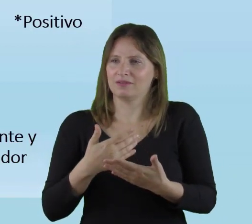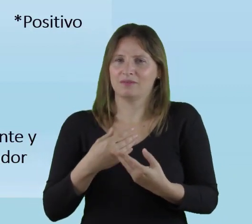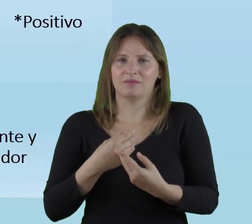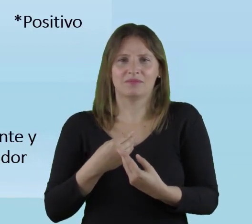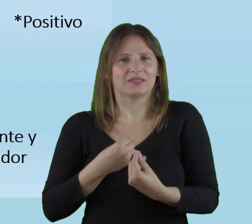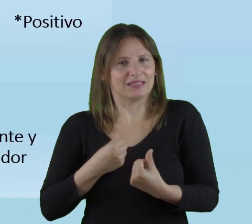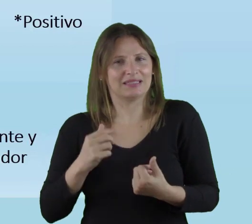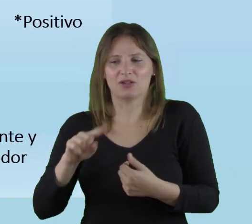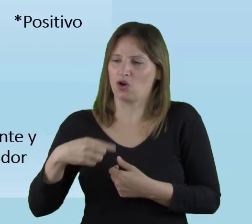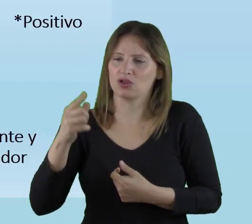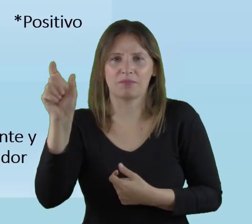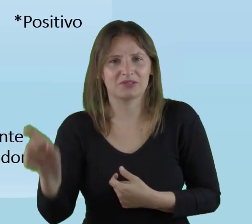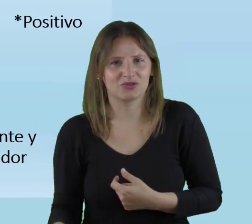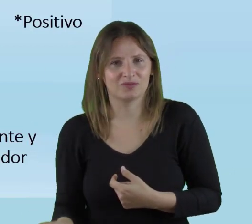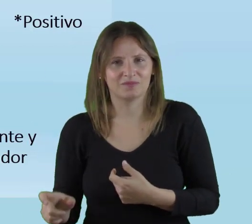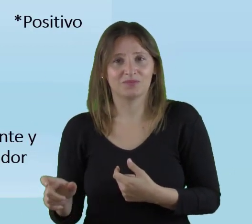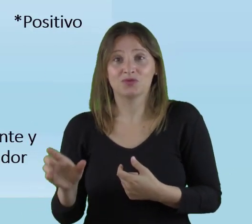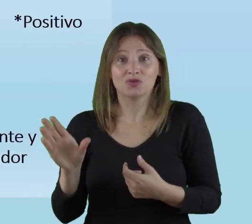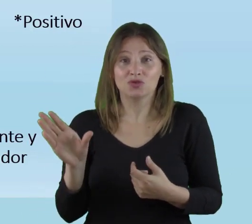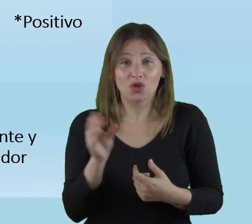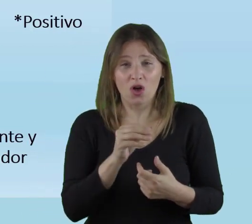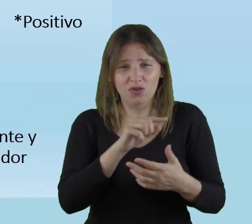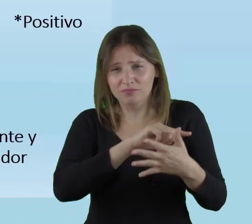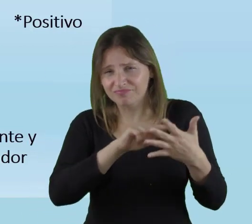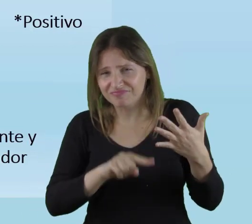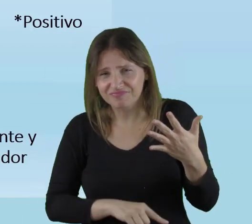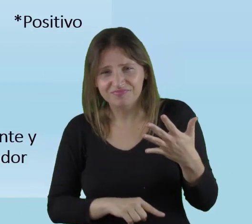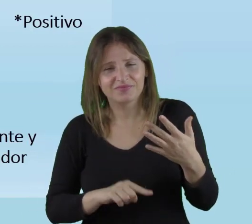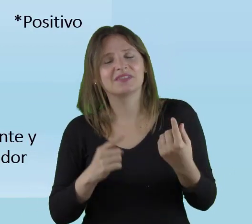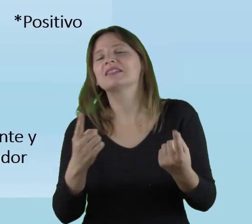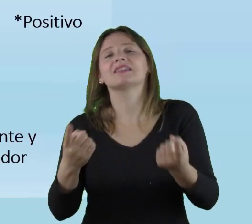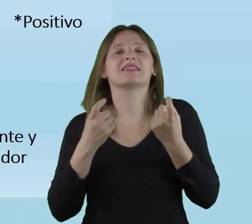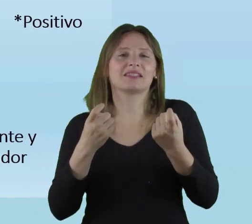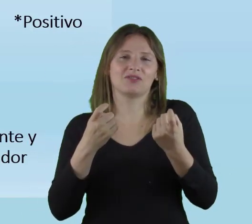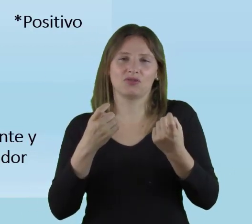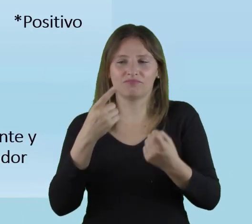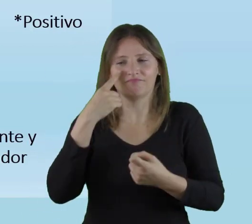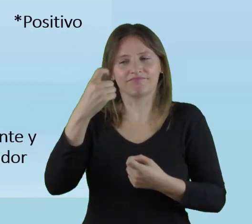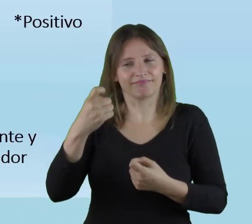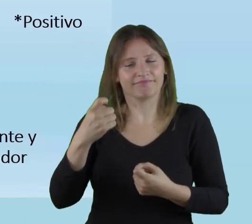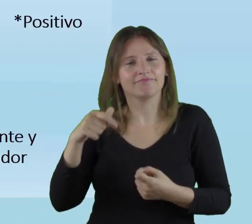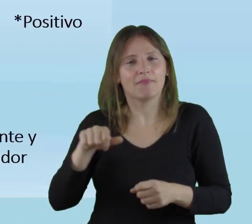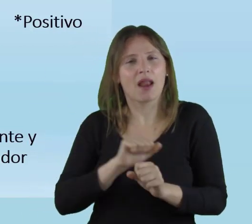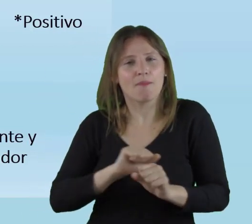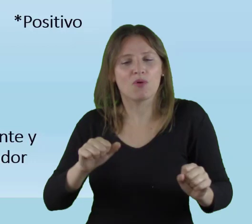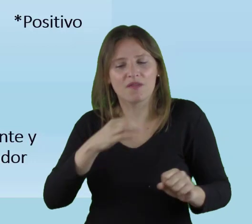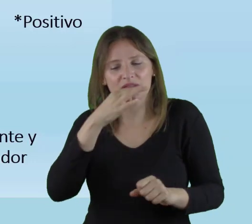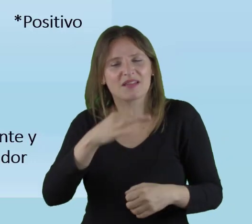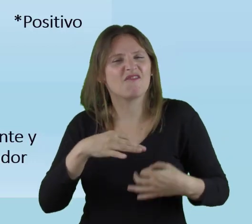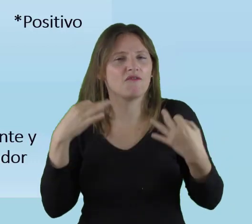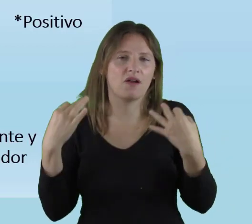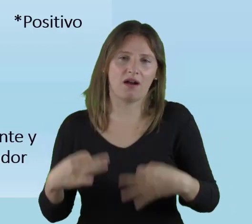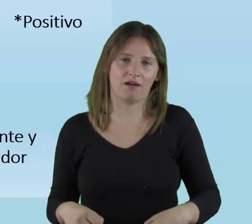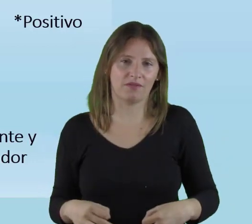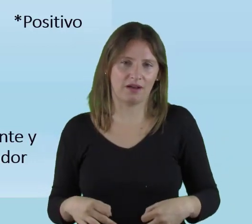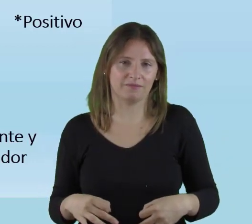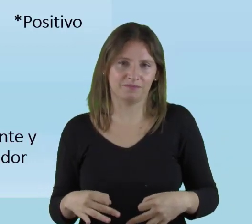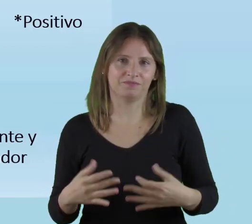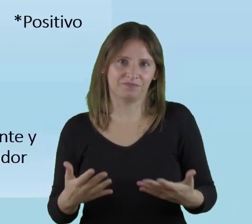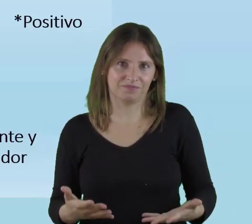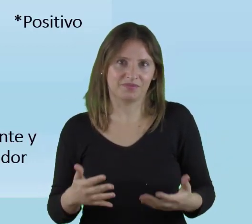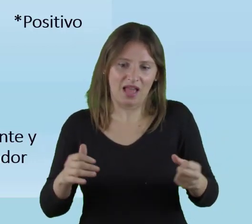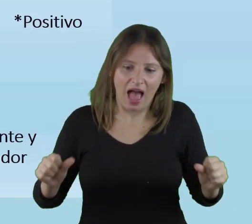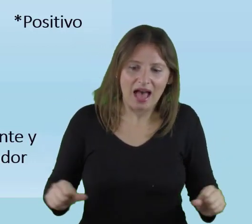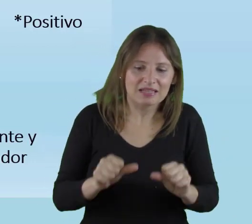debo tener a mi prójimo. Todo eso es que yo tengo que tener en cuenta para poder decir que realmente